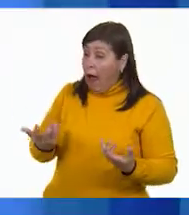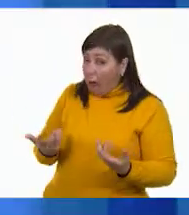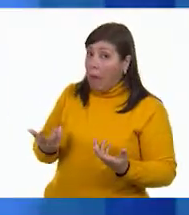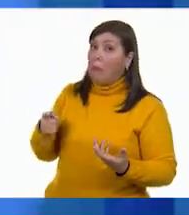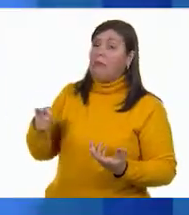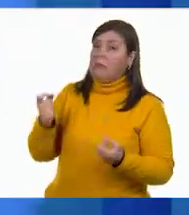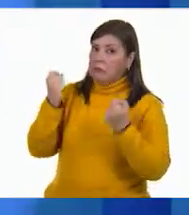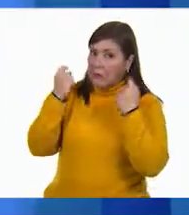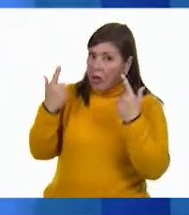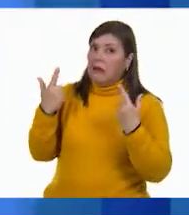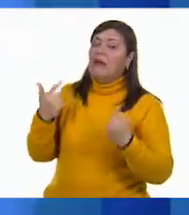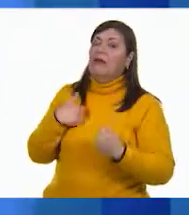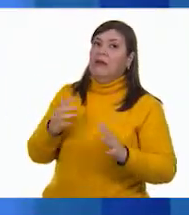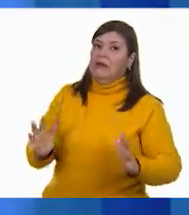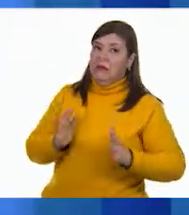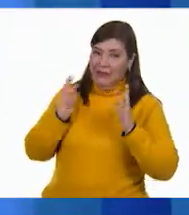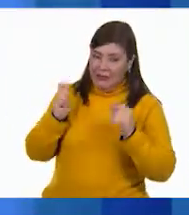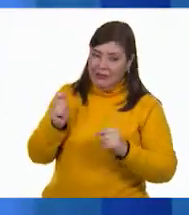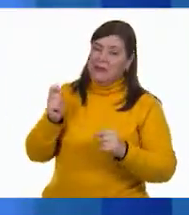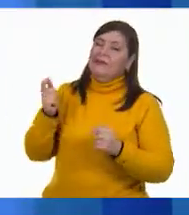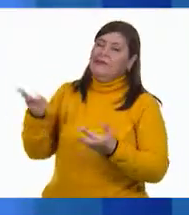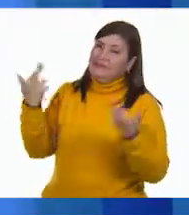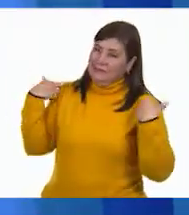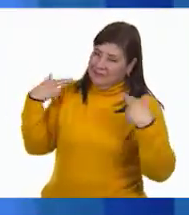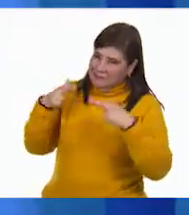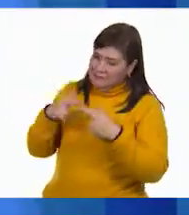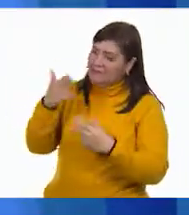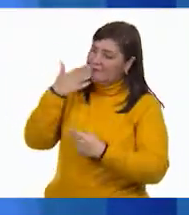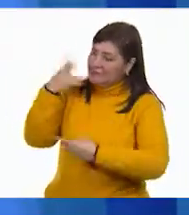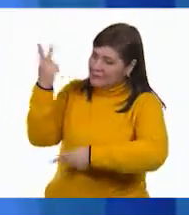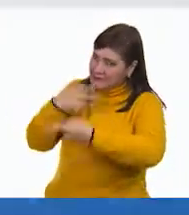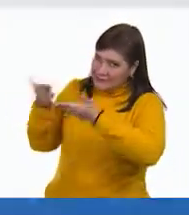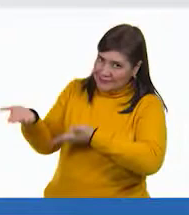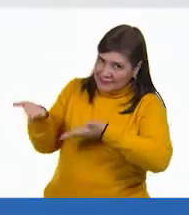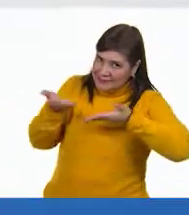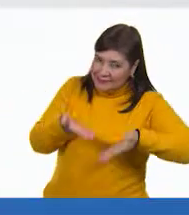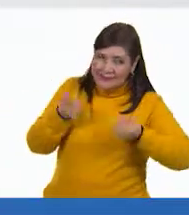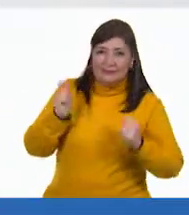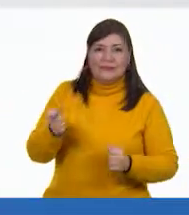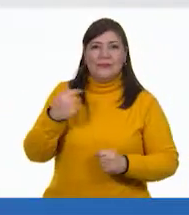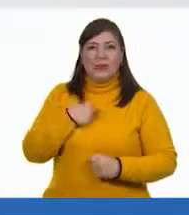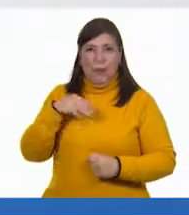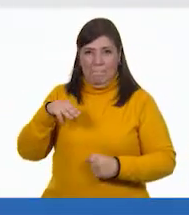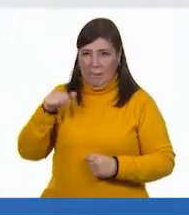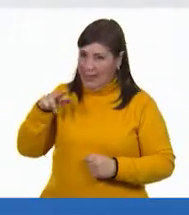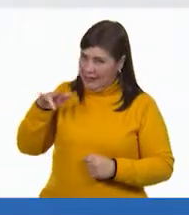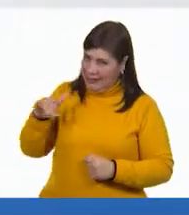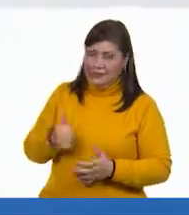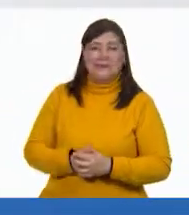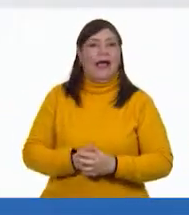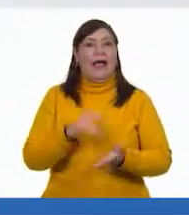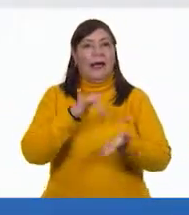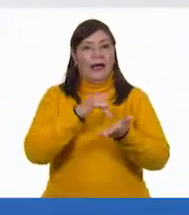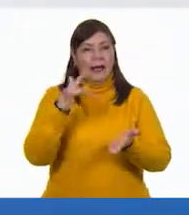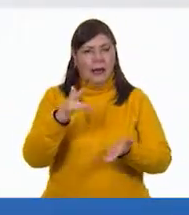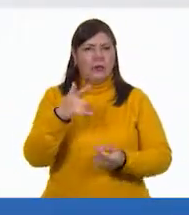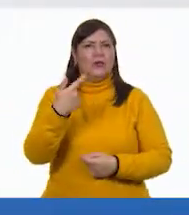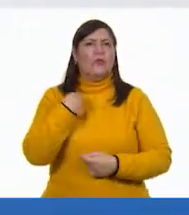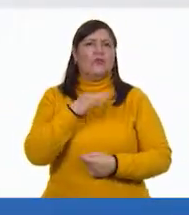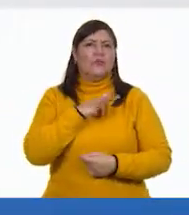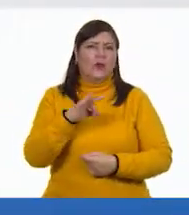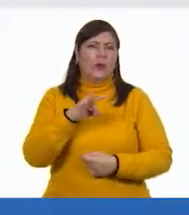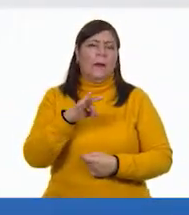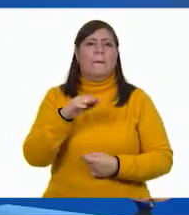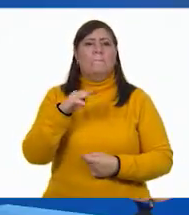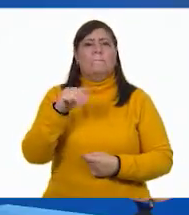una gran sorpresa! Y maestra María Luisa, ¡bienvenida! Yo soy María, por cierto. Gracias. ¿Puedes decirme, Malú?